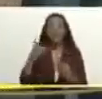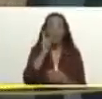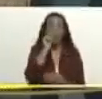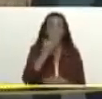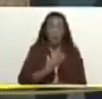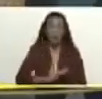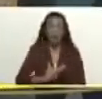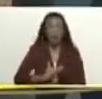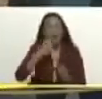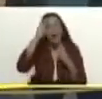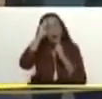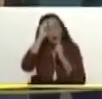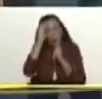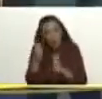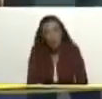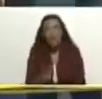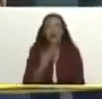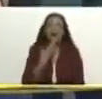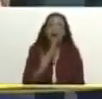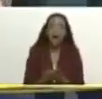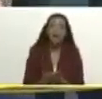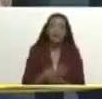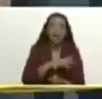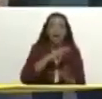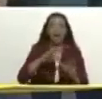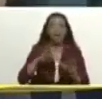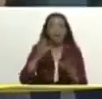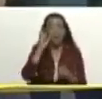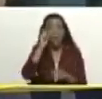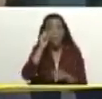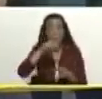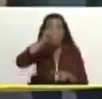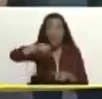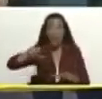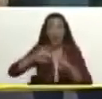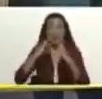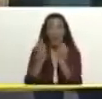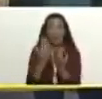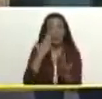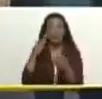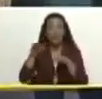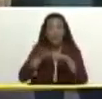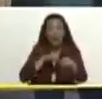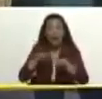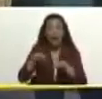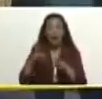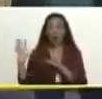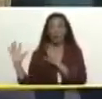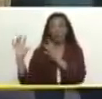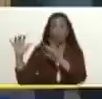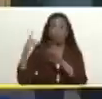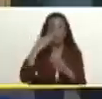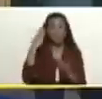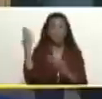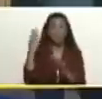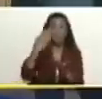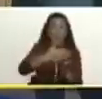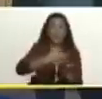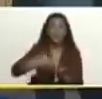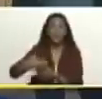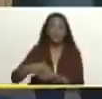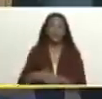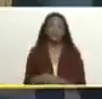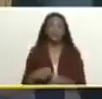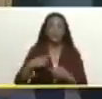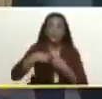hacerle un reconocimiento y agradecerle en nombre del pueblo de San Carlos toda esta mancomunidad que hemos hecho en función de la ciudadanía sin